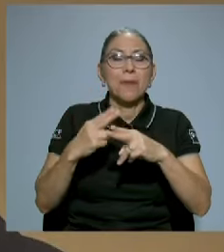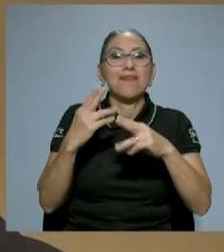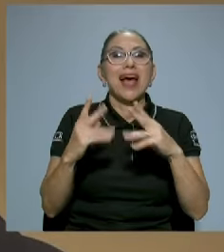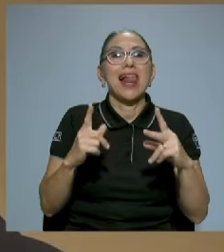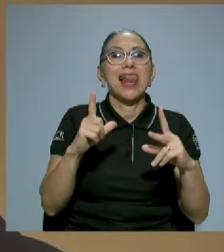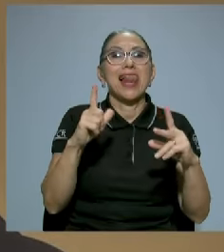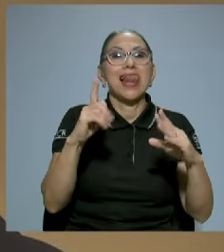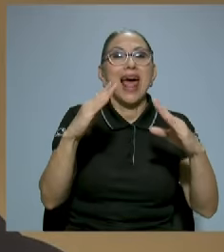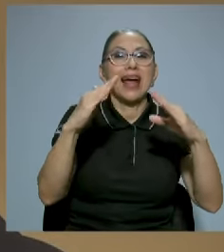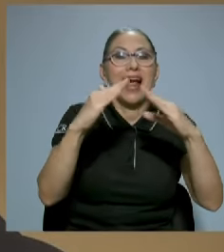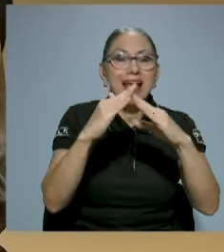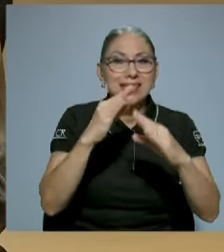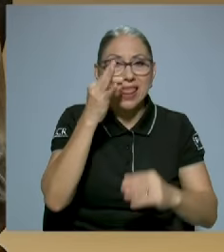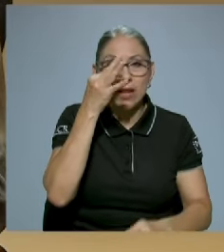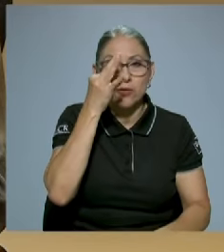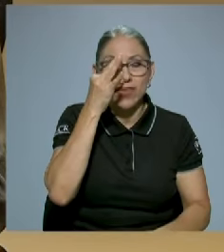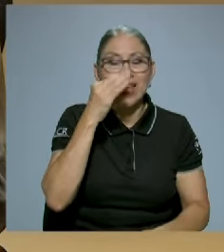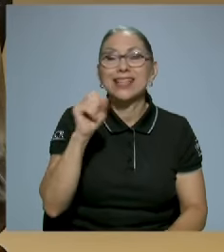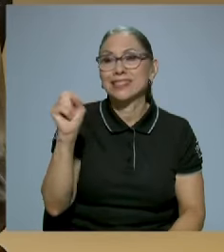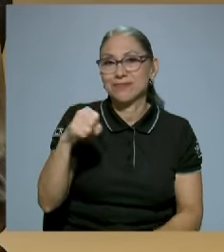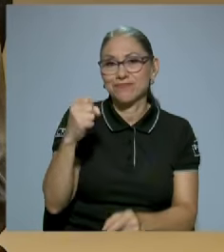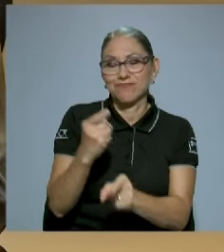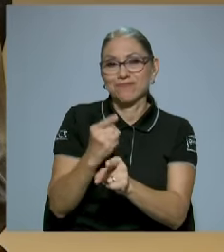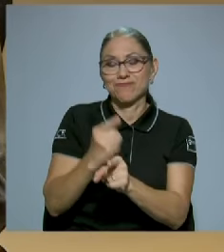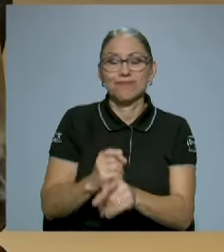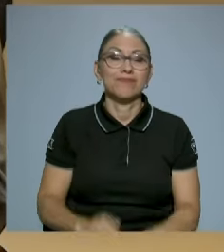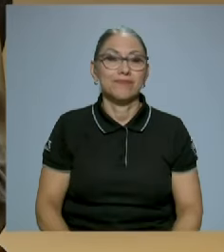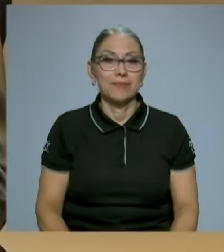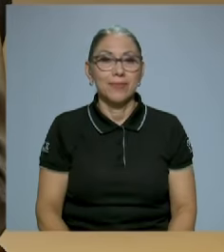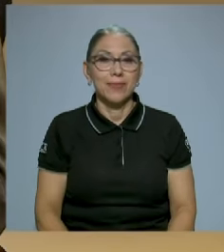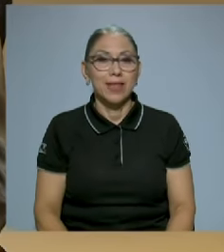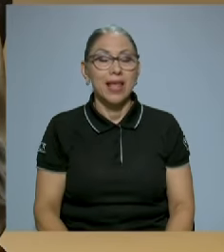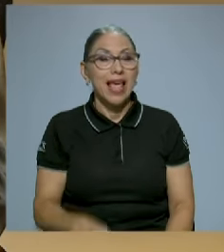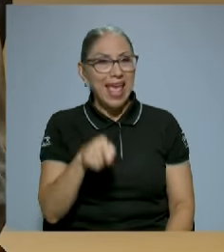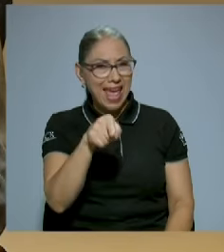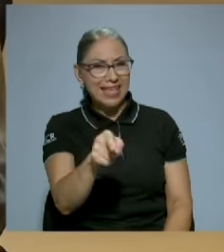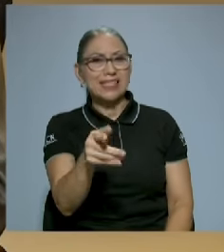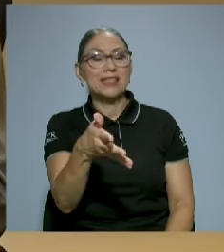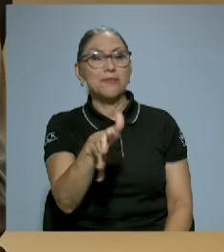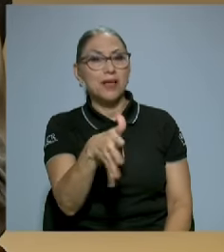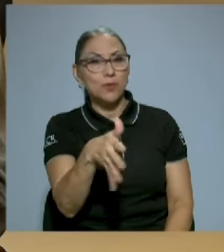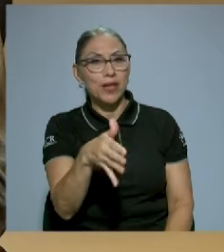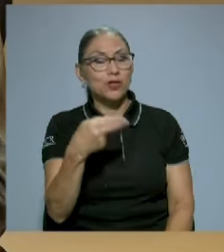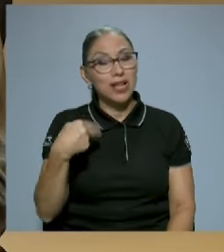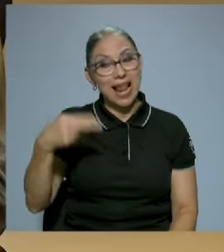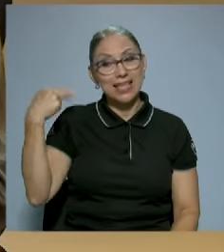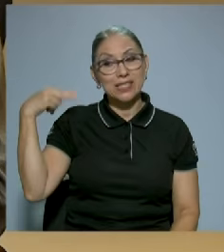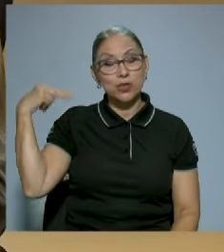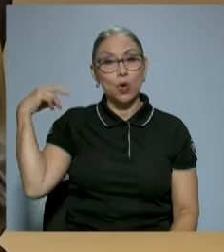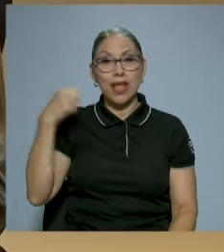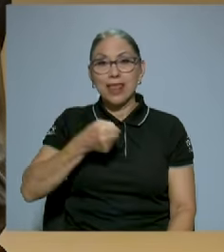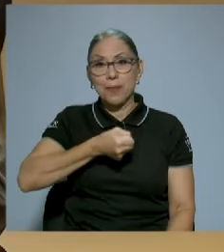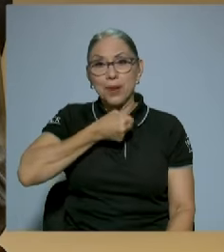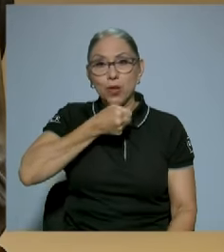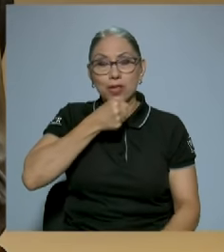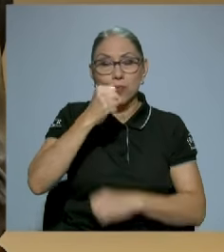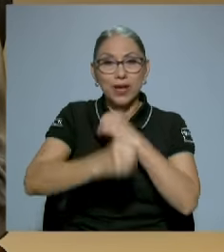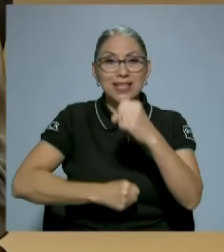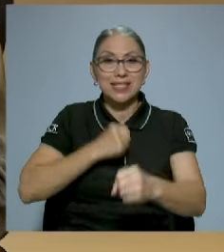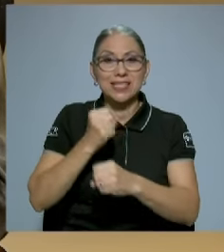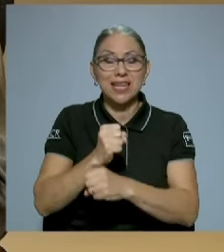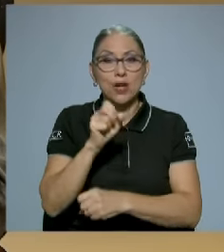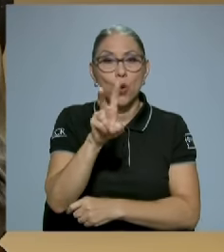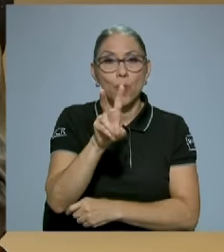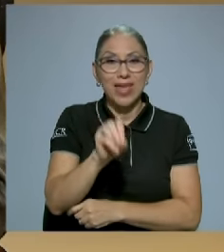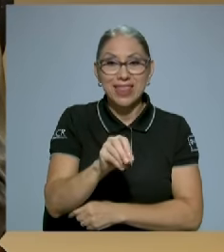Así es. Eso es. Entonces, digamos, esa es más o menos, digamos, la historia del periodismo en el siglo XX. Esos eran los periódicos que